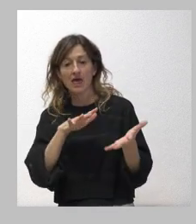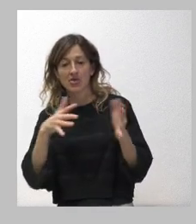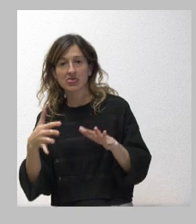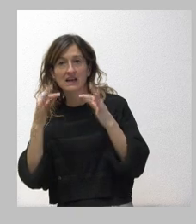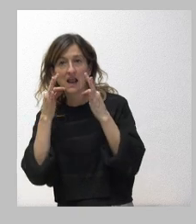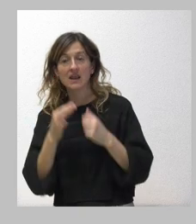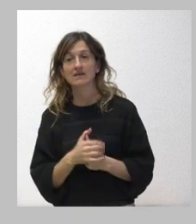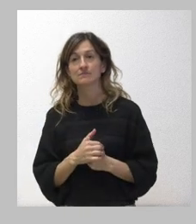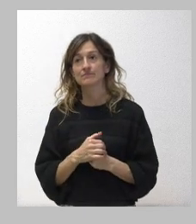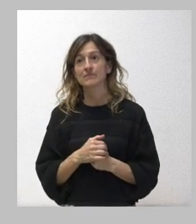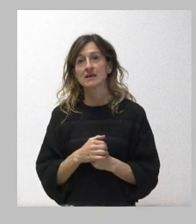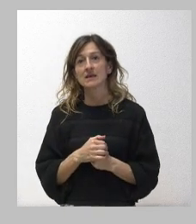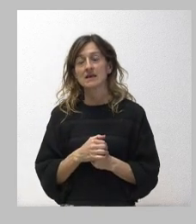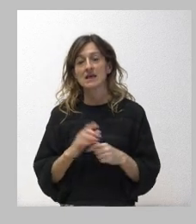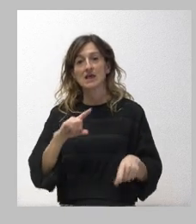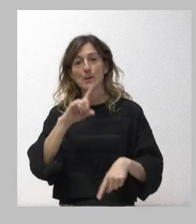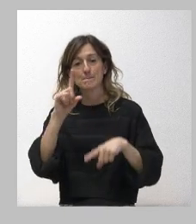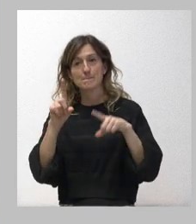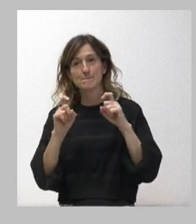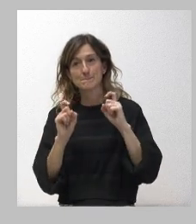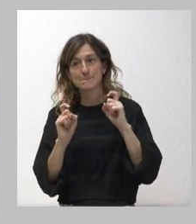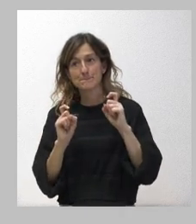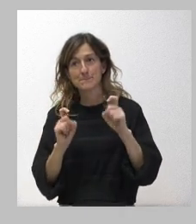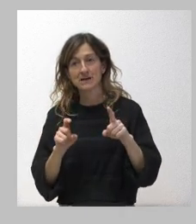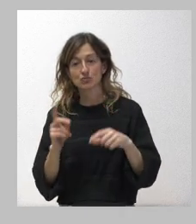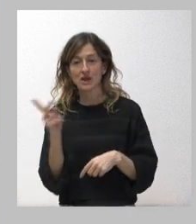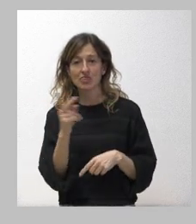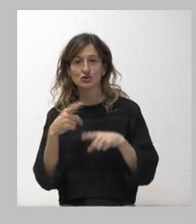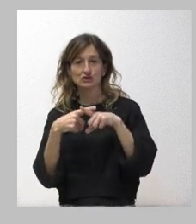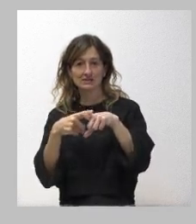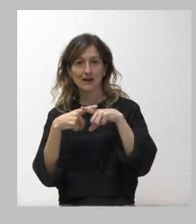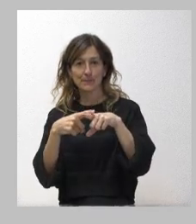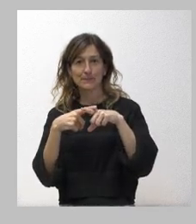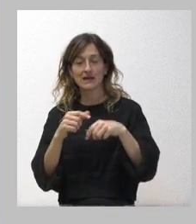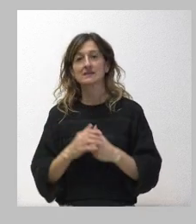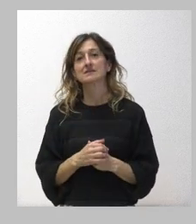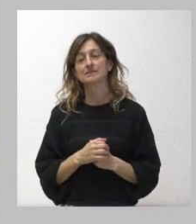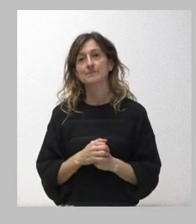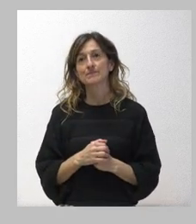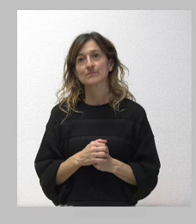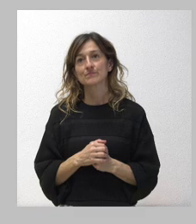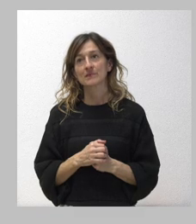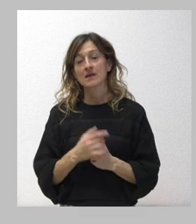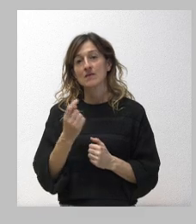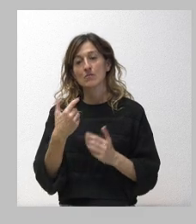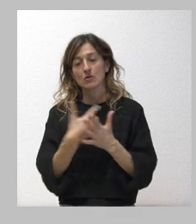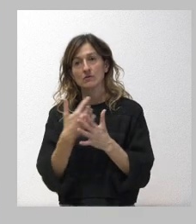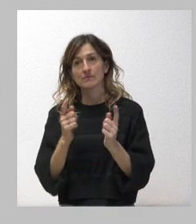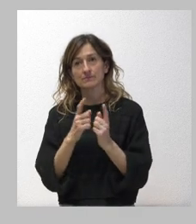Y todavía una más, la última, que voy a repartir entre los dos consejeros, requiere un pelín de explicación muy breve.